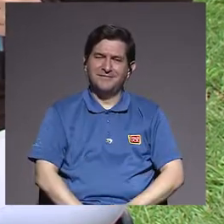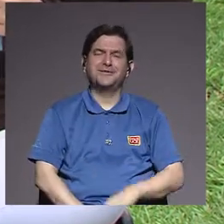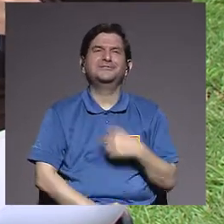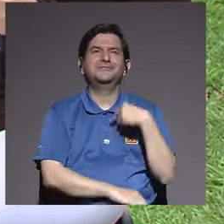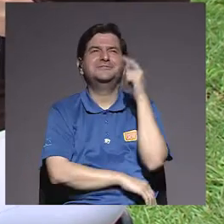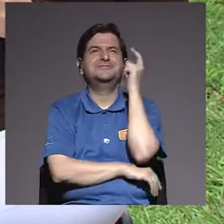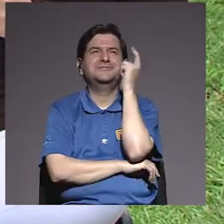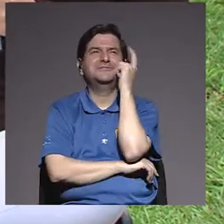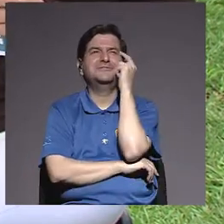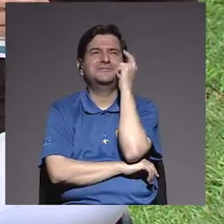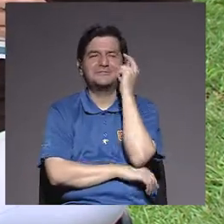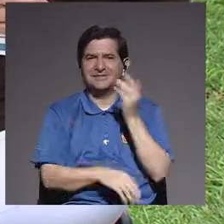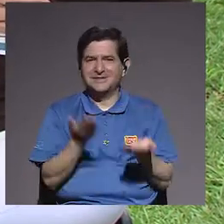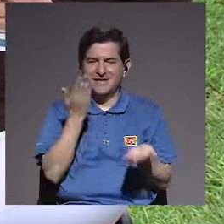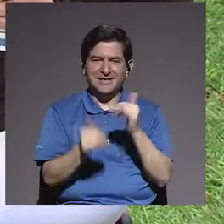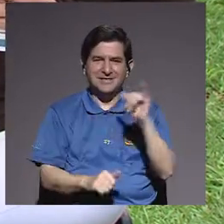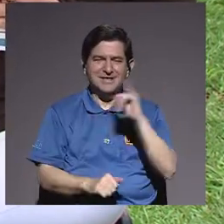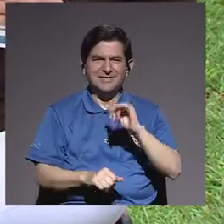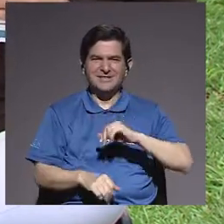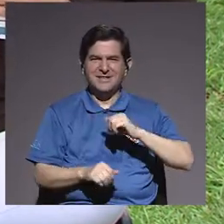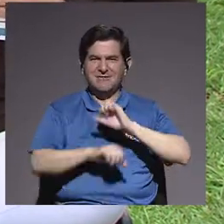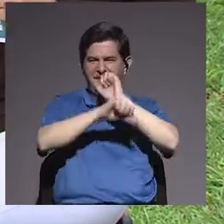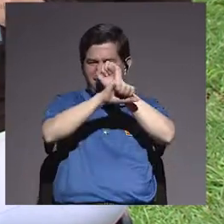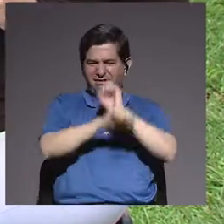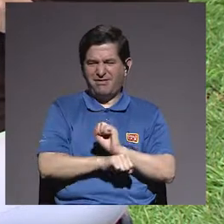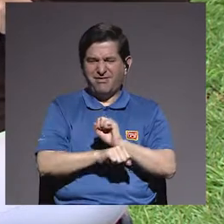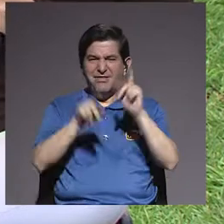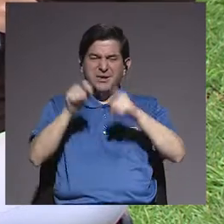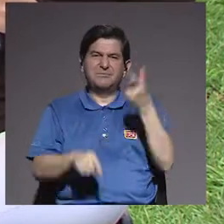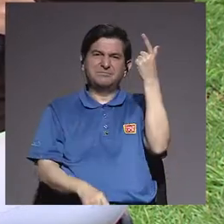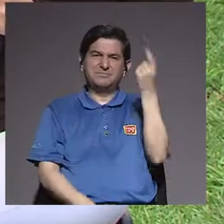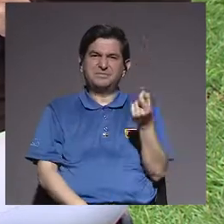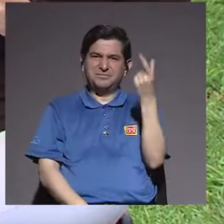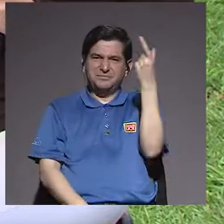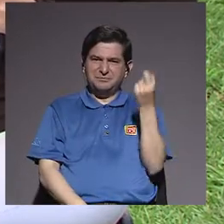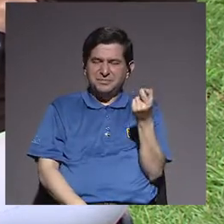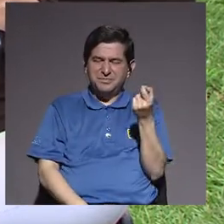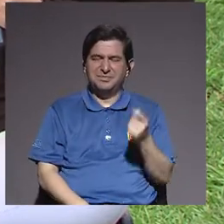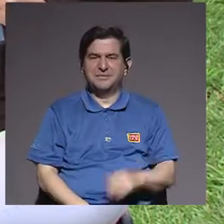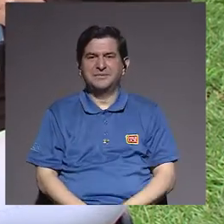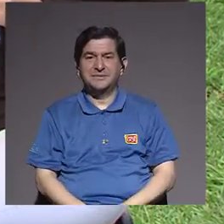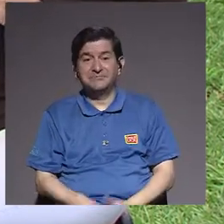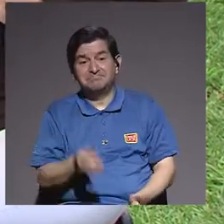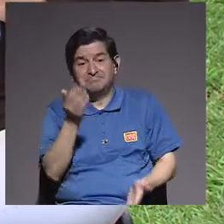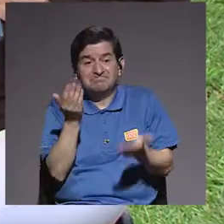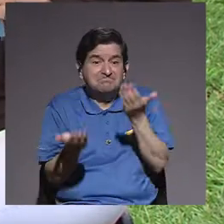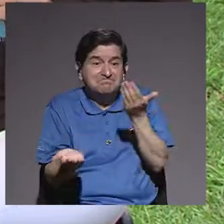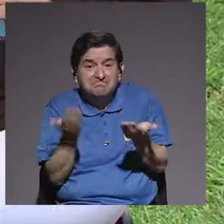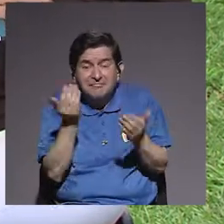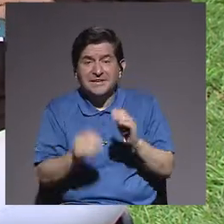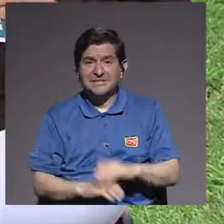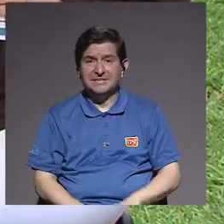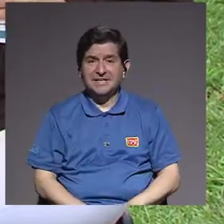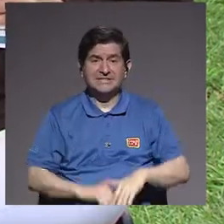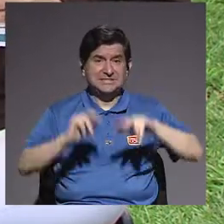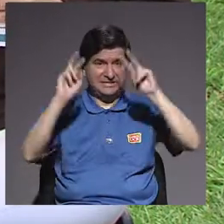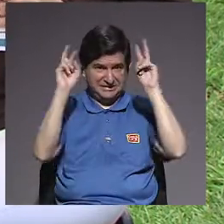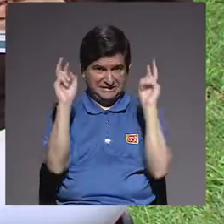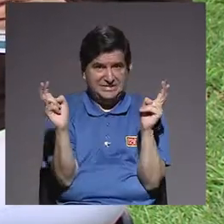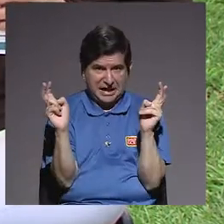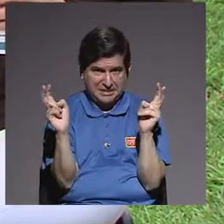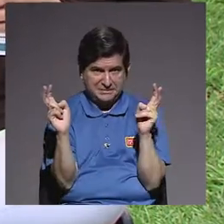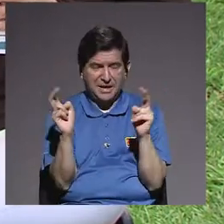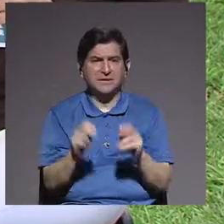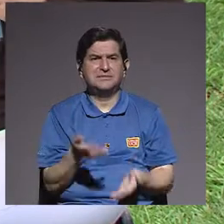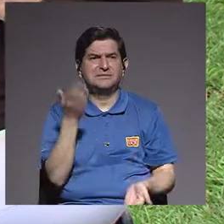Estaba pensando que, a ver, por la misma rutina y porque las personas se pensionan, y tal vez hay temas donde